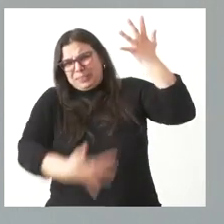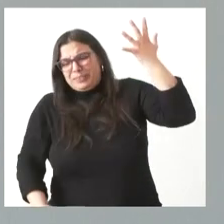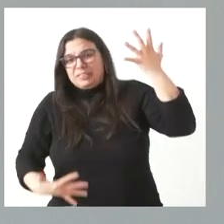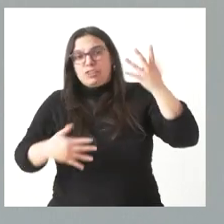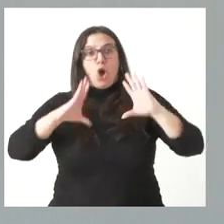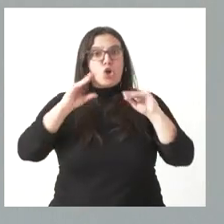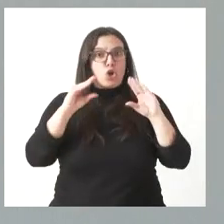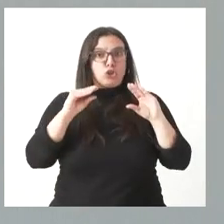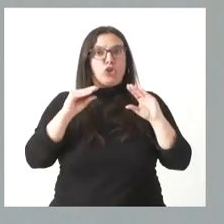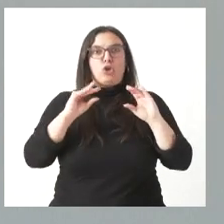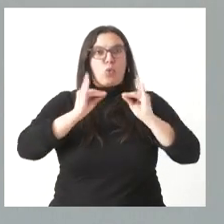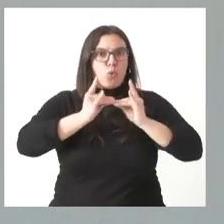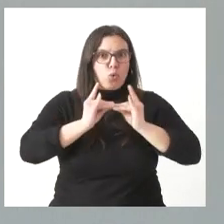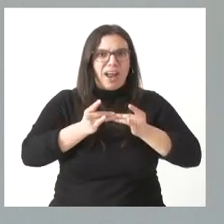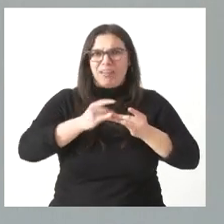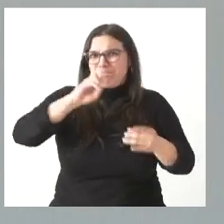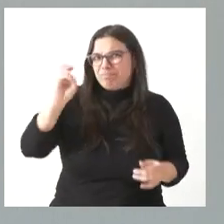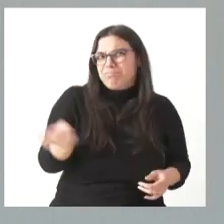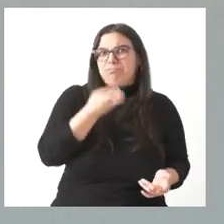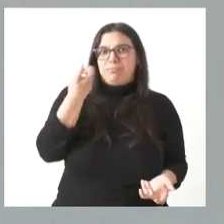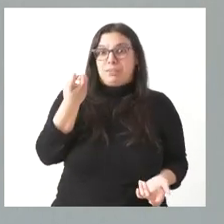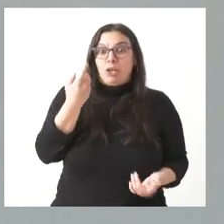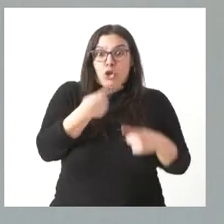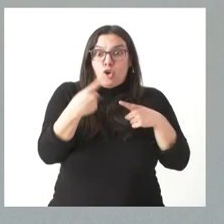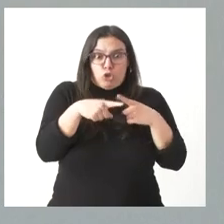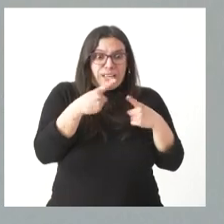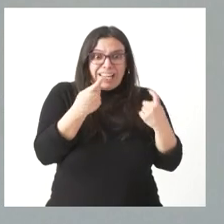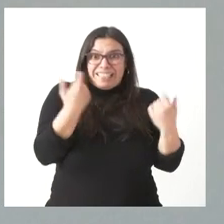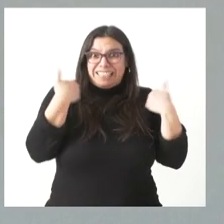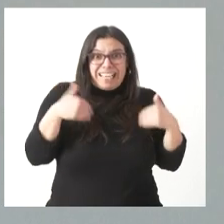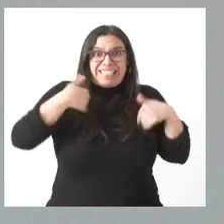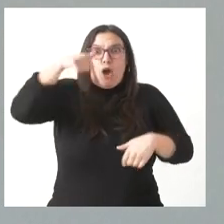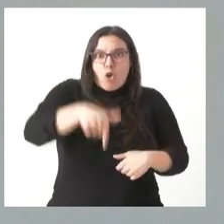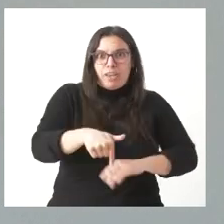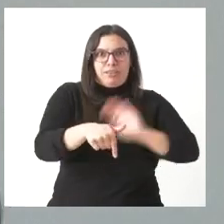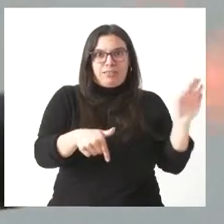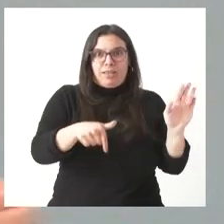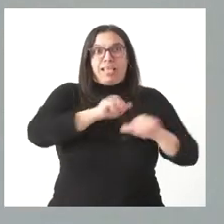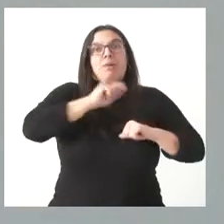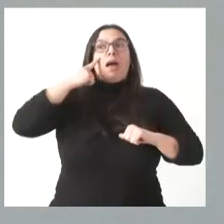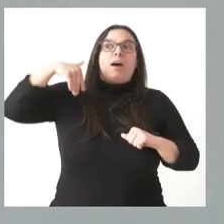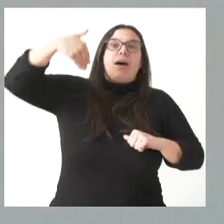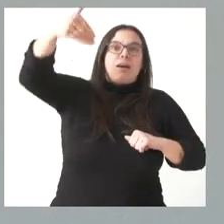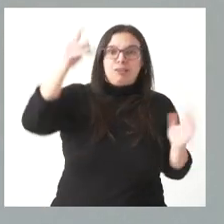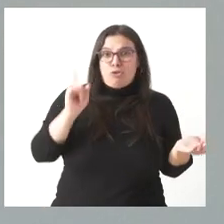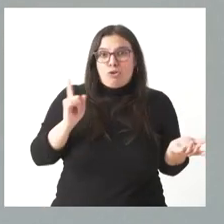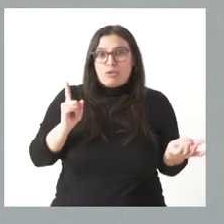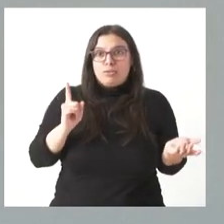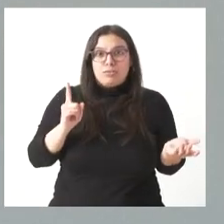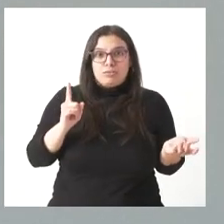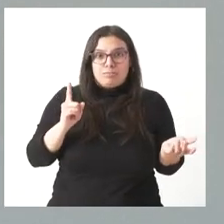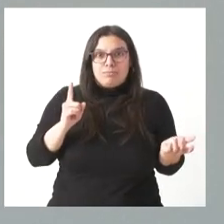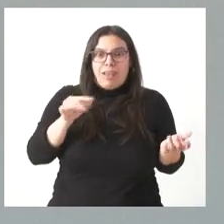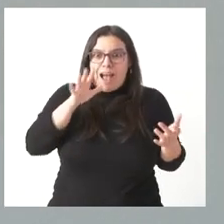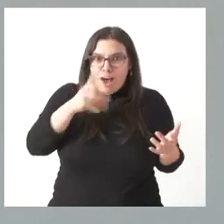el colchón infantil de la cuna, etcétera, etcétera, que son cosas que se hacen hoy, no el año que viene ni el año siguiente.